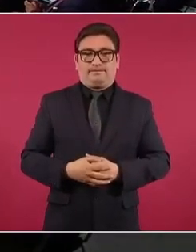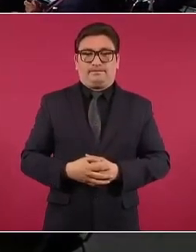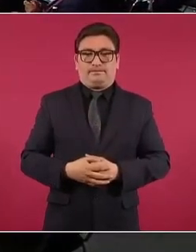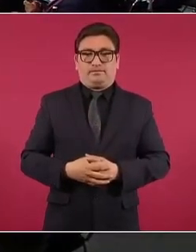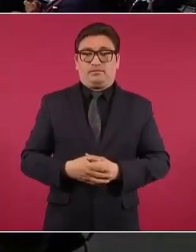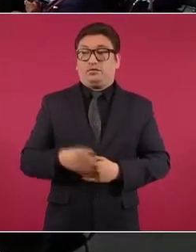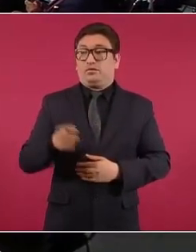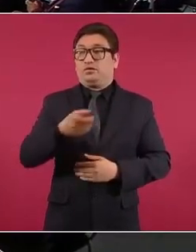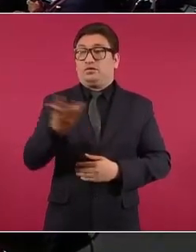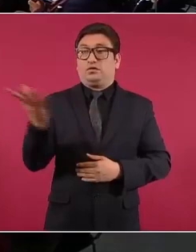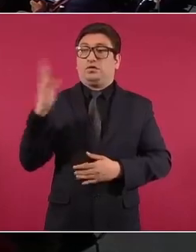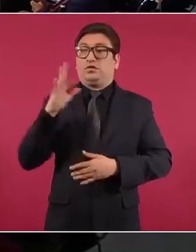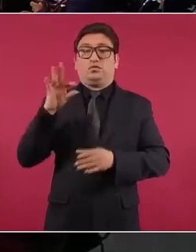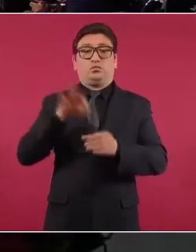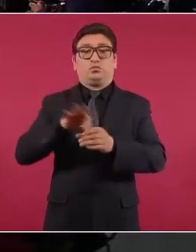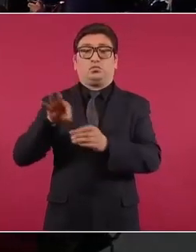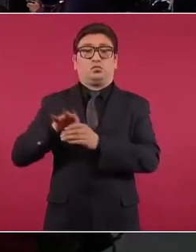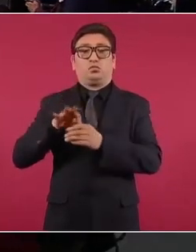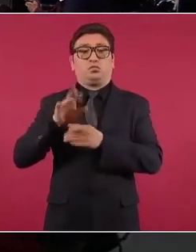¿Votaron en el contra?